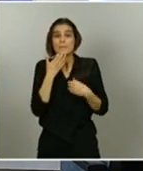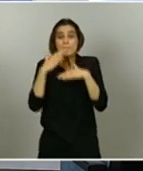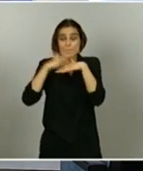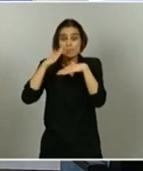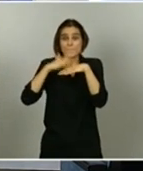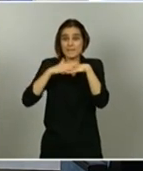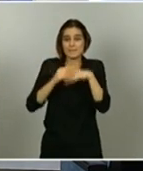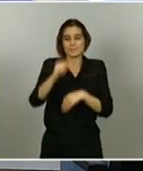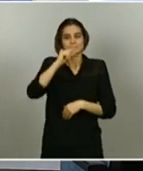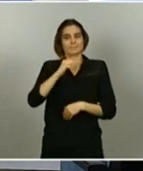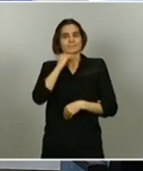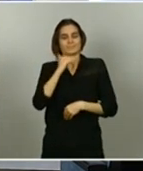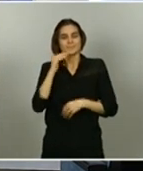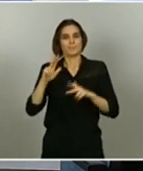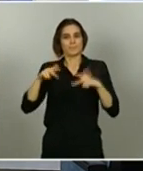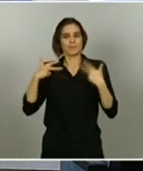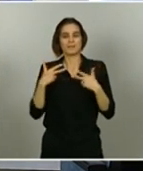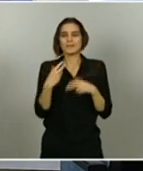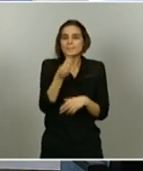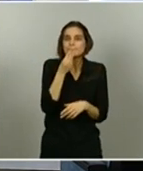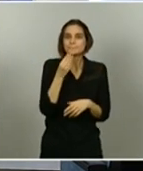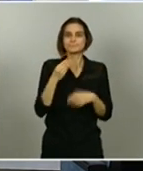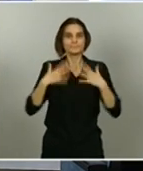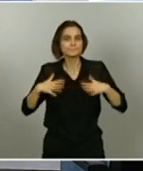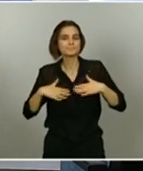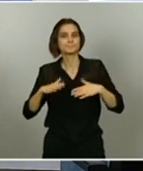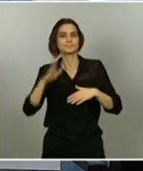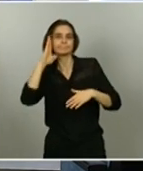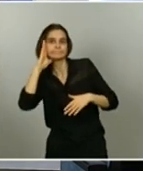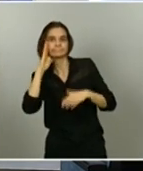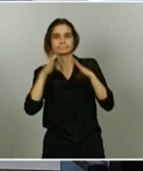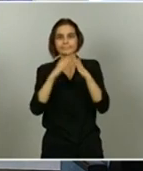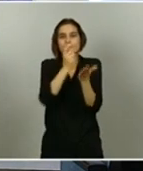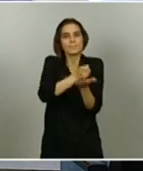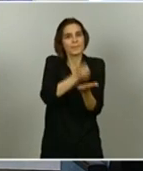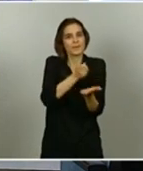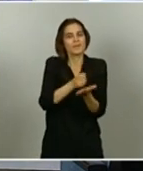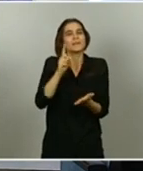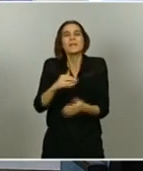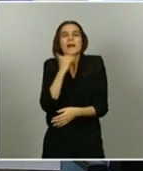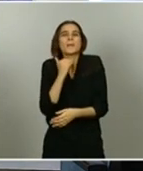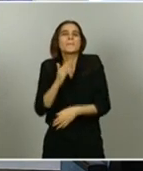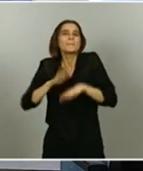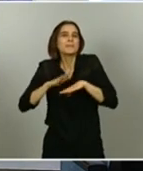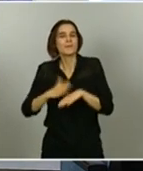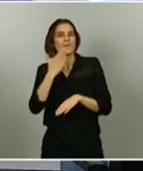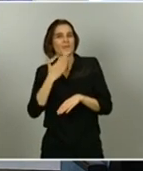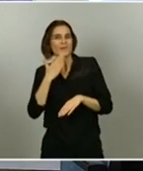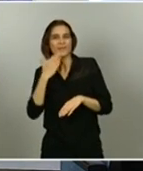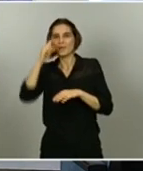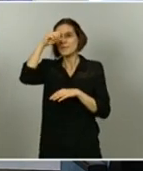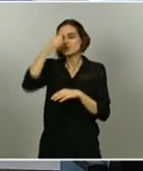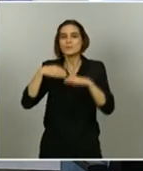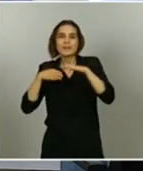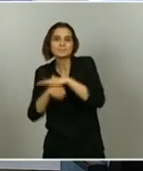satisfacer condiciones básicas, sino también poder disfrutar mínimamente del ocio, acceder mínimamente a la cultura o poder ir